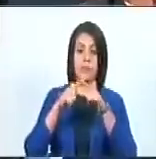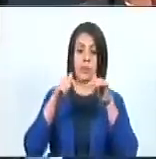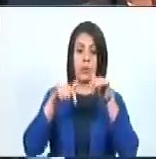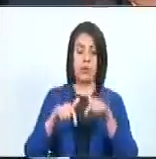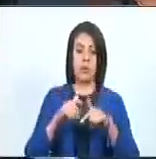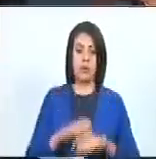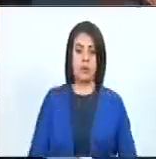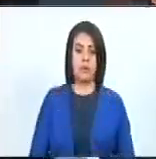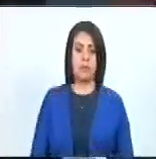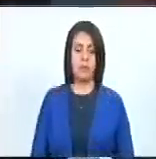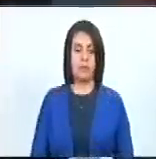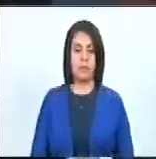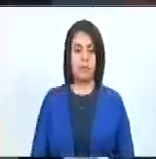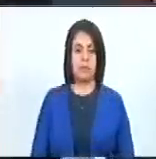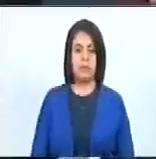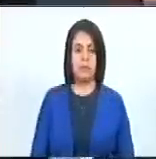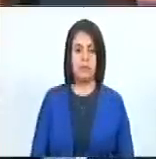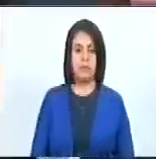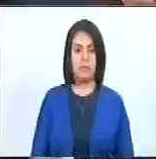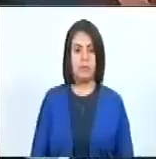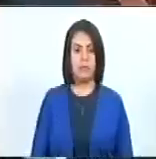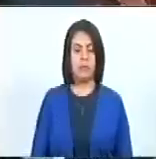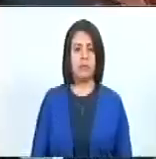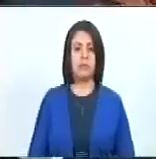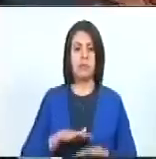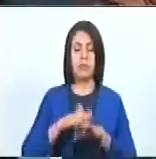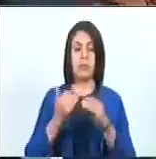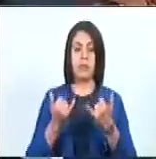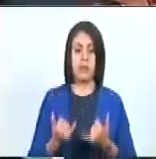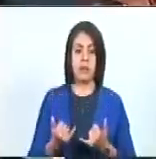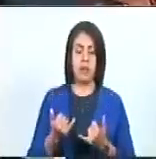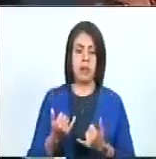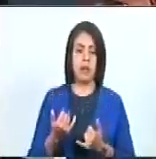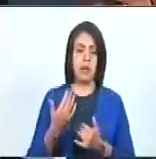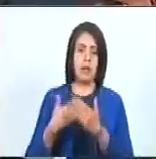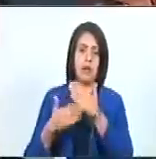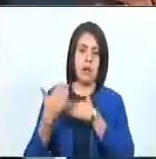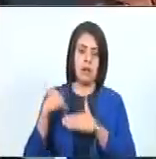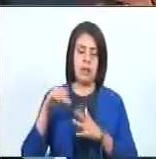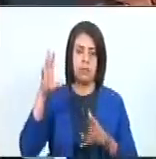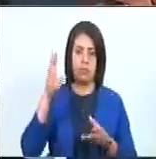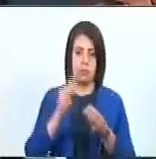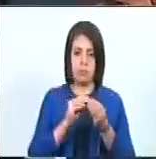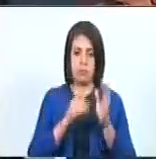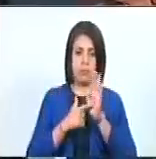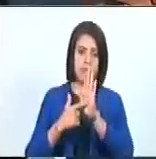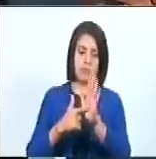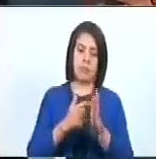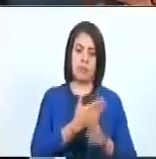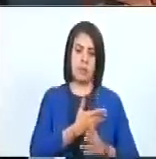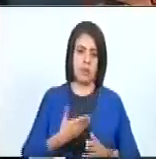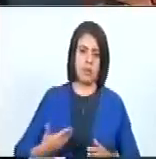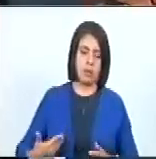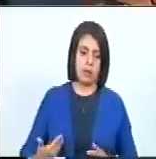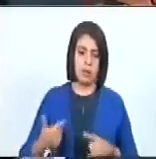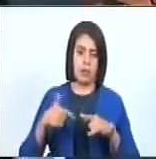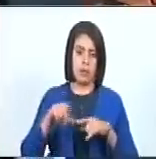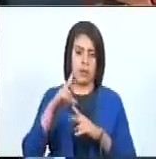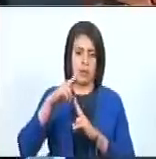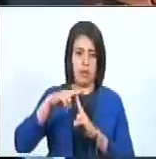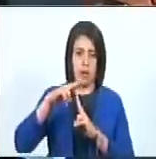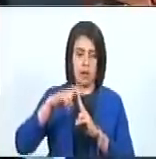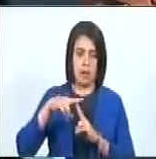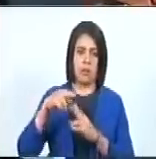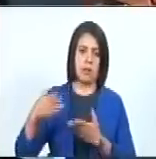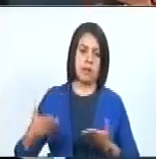porque ya ha habido resultados para ello, presidente, el Táchira hoy en